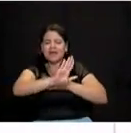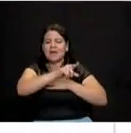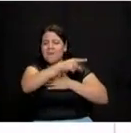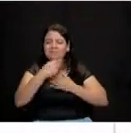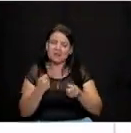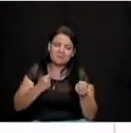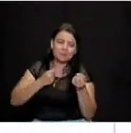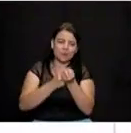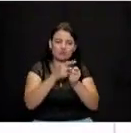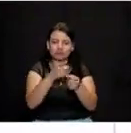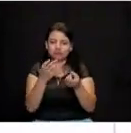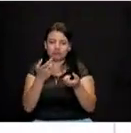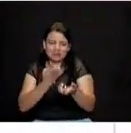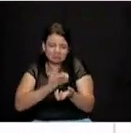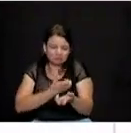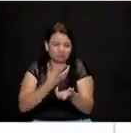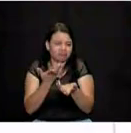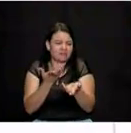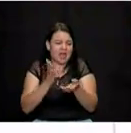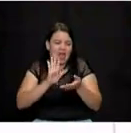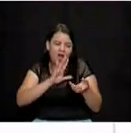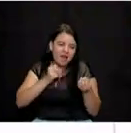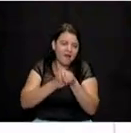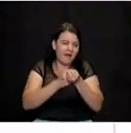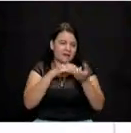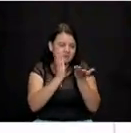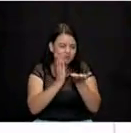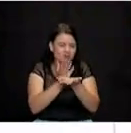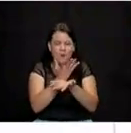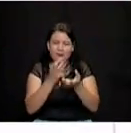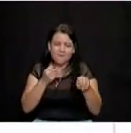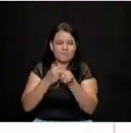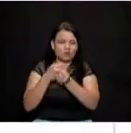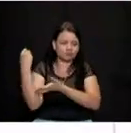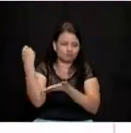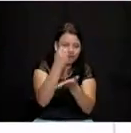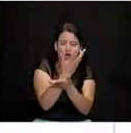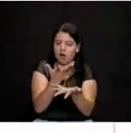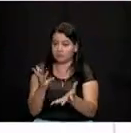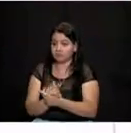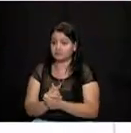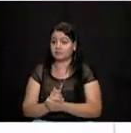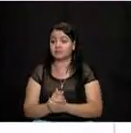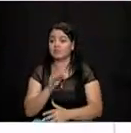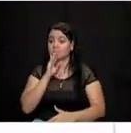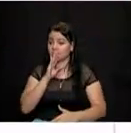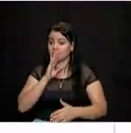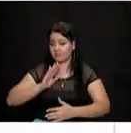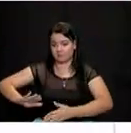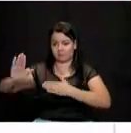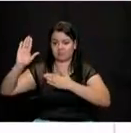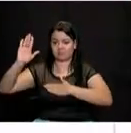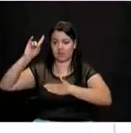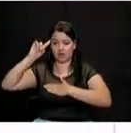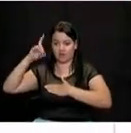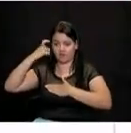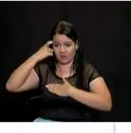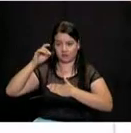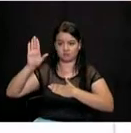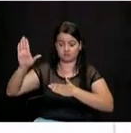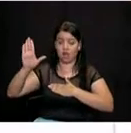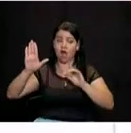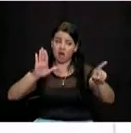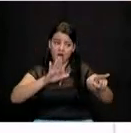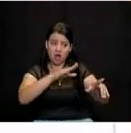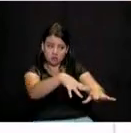emprendimientos, no en grandes cantidades de dinero, pero hubo esos compromisos por parte del gobierno, facilitarles el acceso a la vivienda,